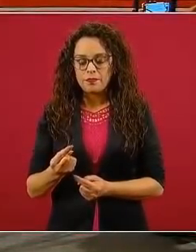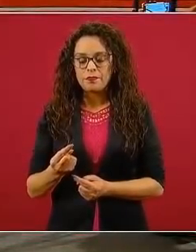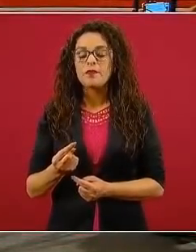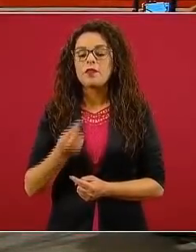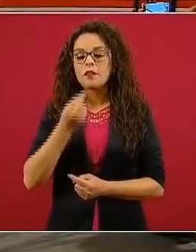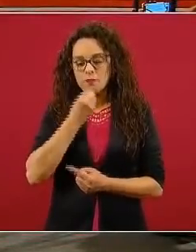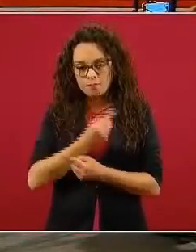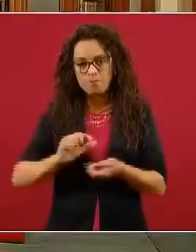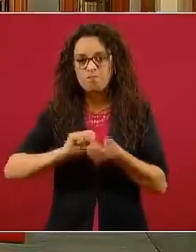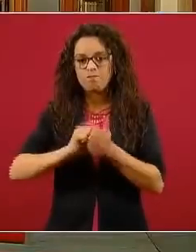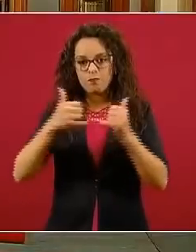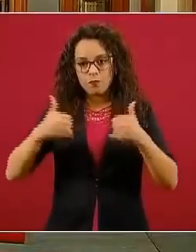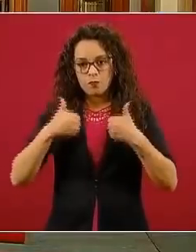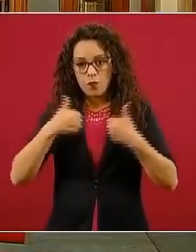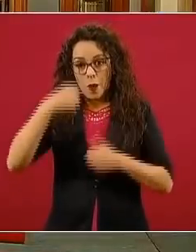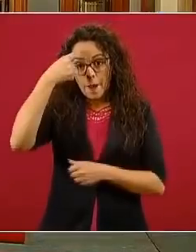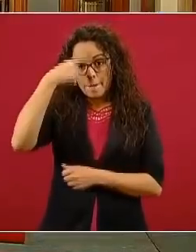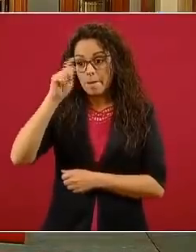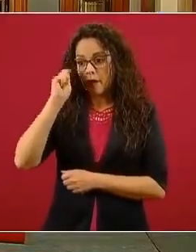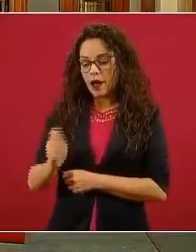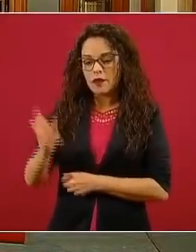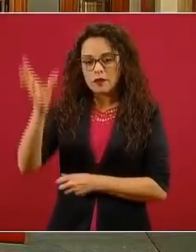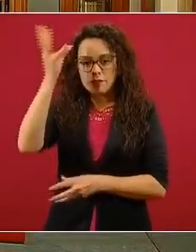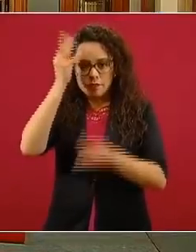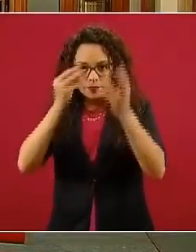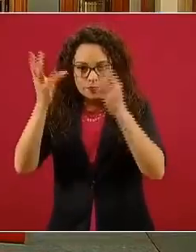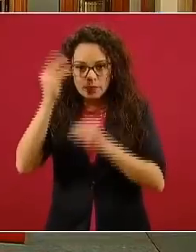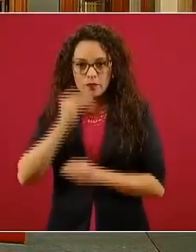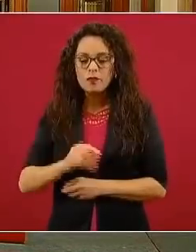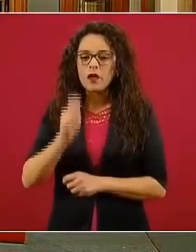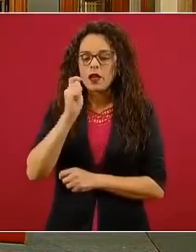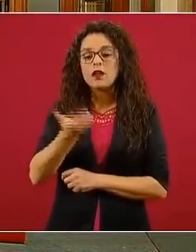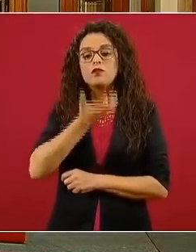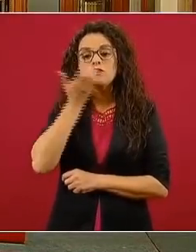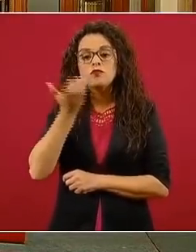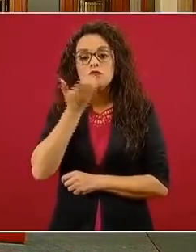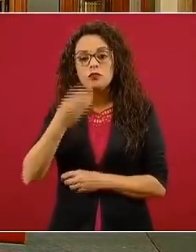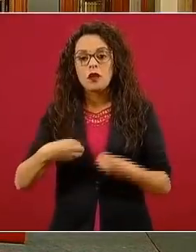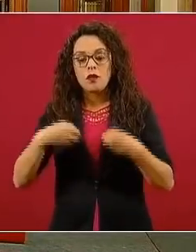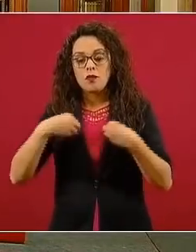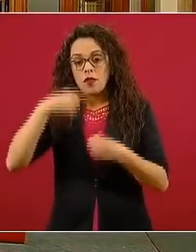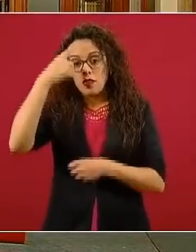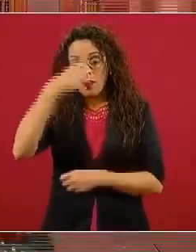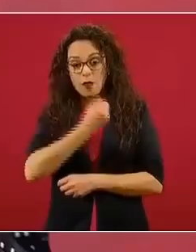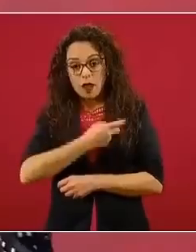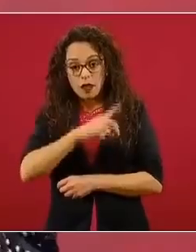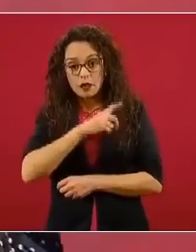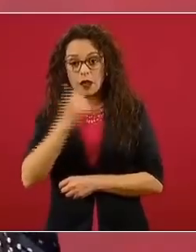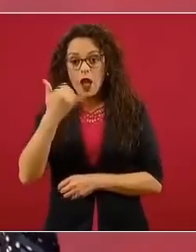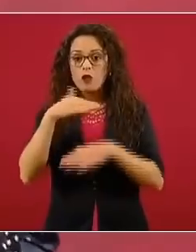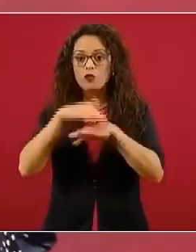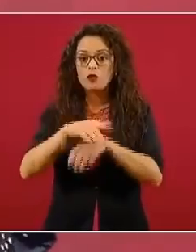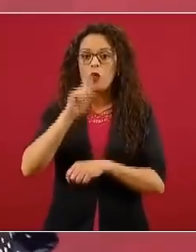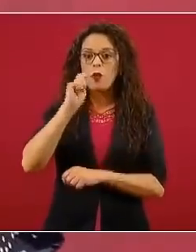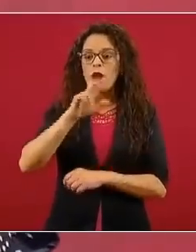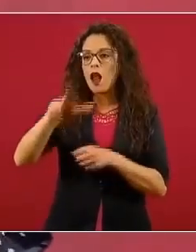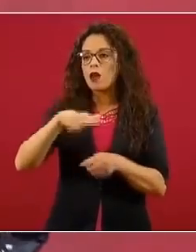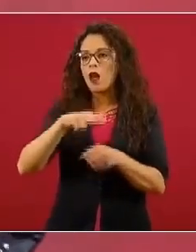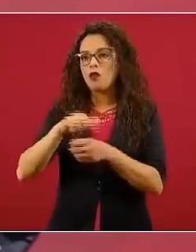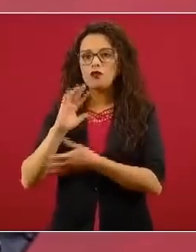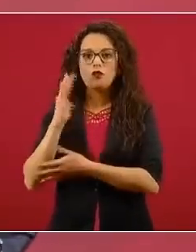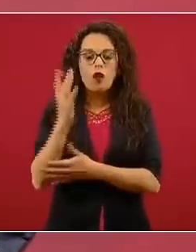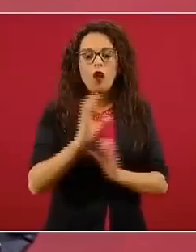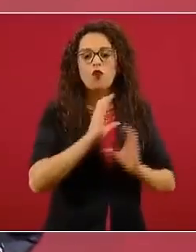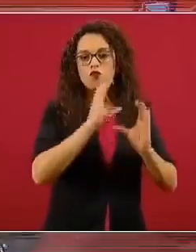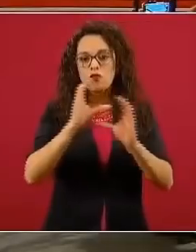pues, adquirir hábitos sobre salud, pero también sobre el medio ambiente. Entonces, este es otro elemento que está